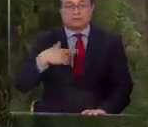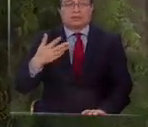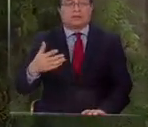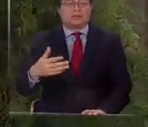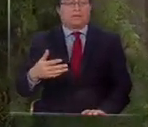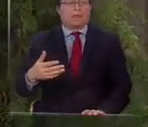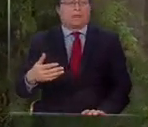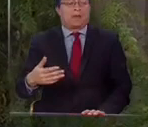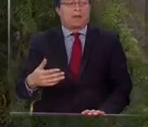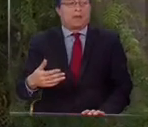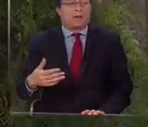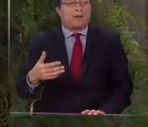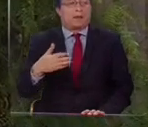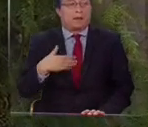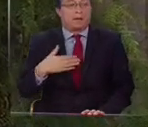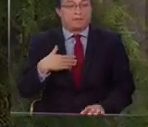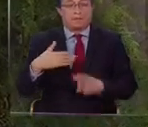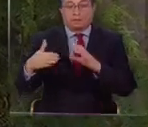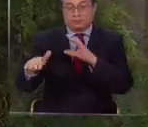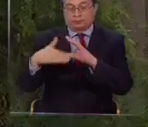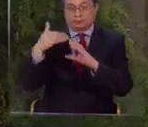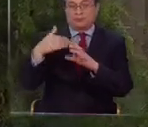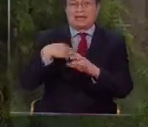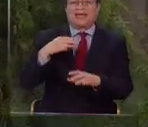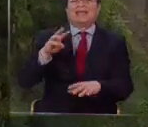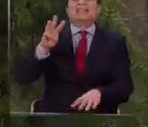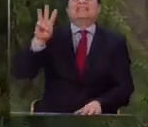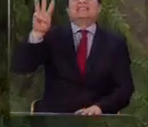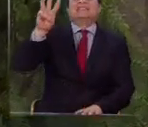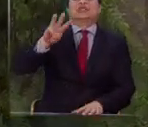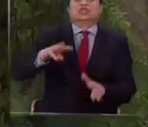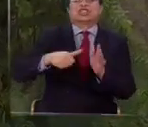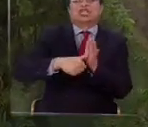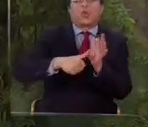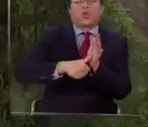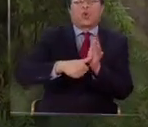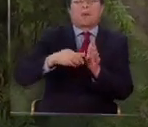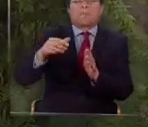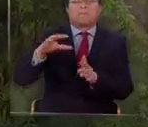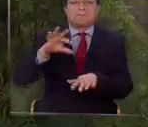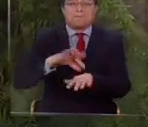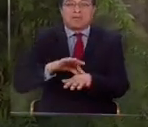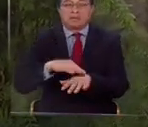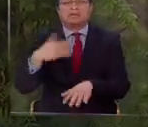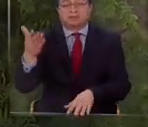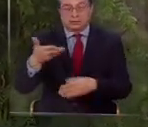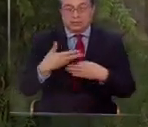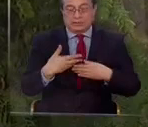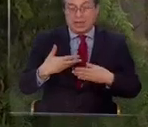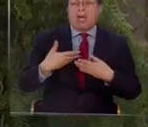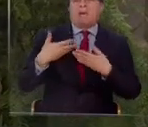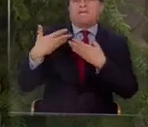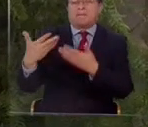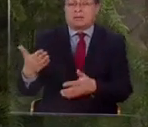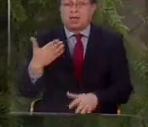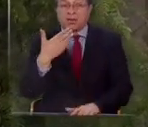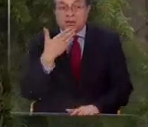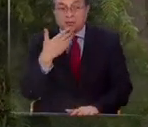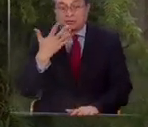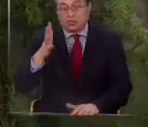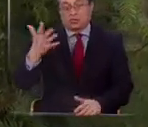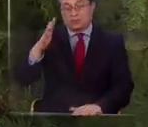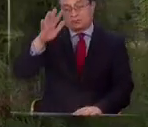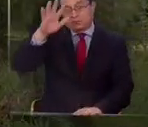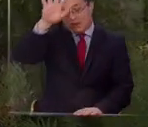para ofrecerme seguros para médicos. Me invitaron a un culto de una